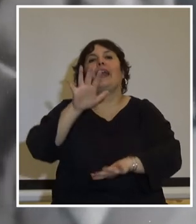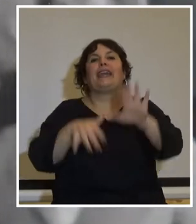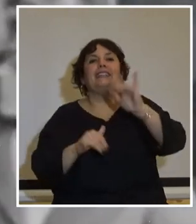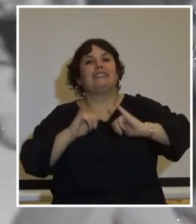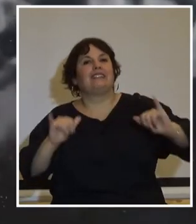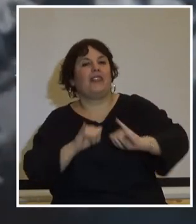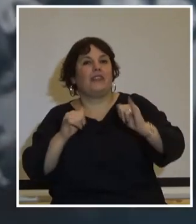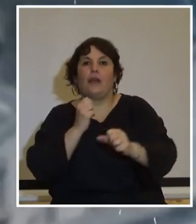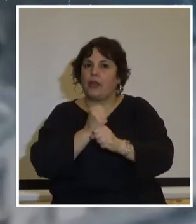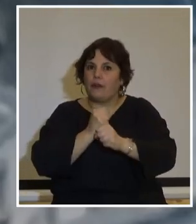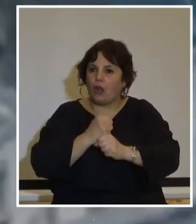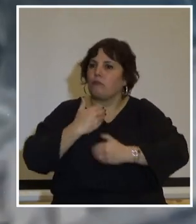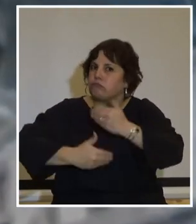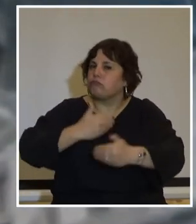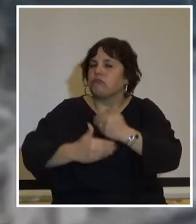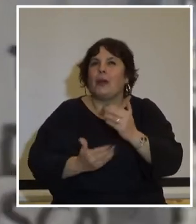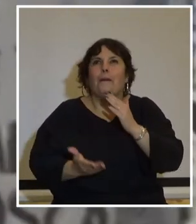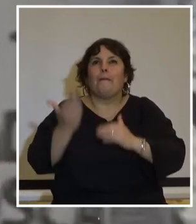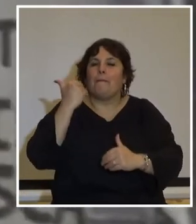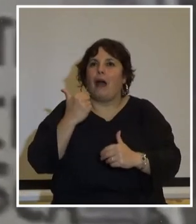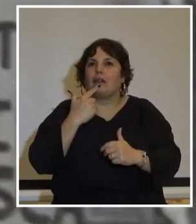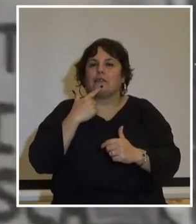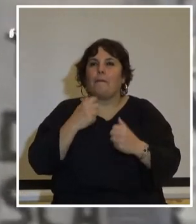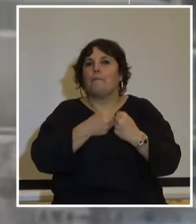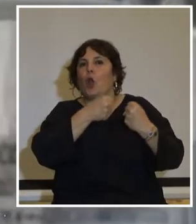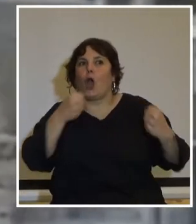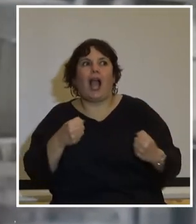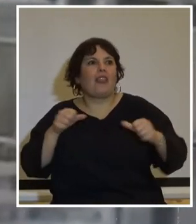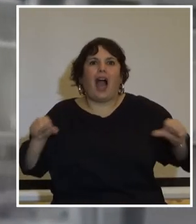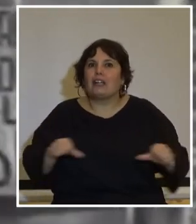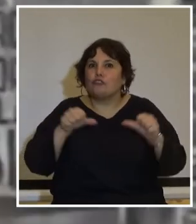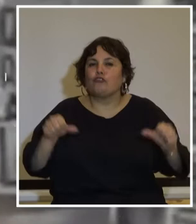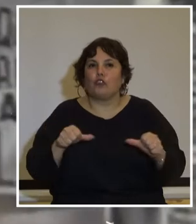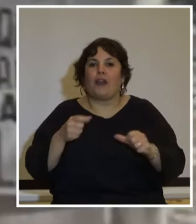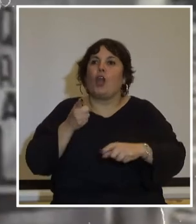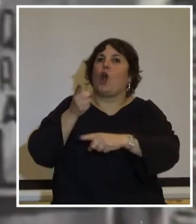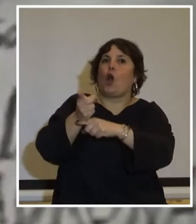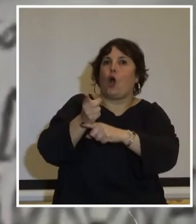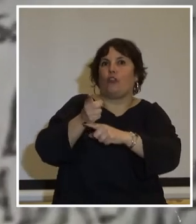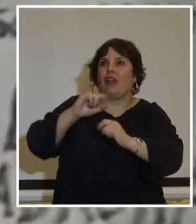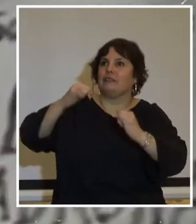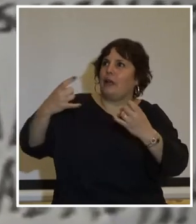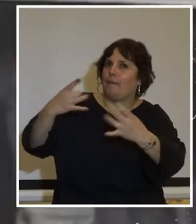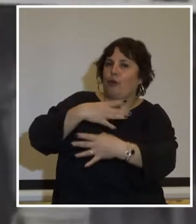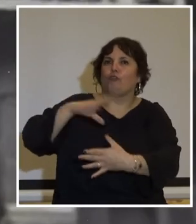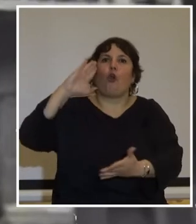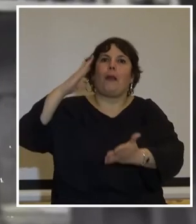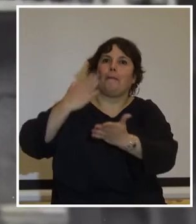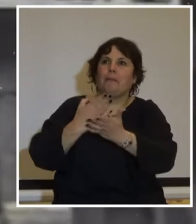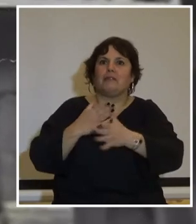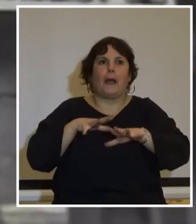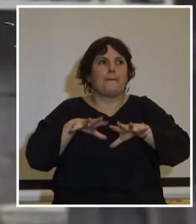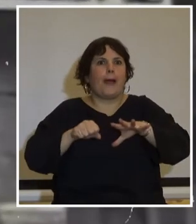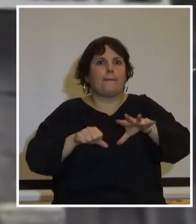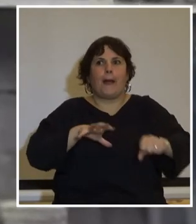trabajadores llevaron adelante una de las más firmes y prolongadas acciones de masas contra la maquinaria instalada por los golpistas que avanzaba